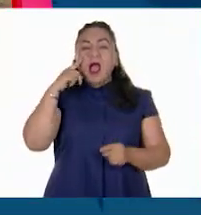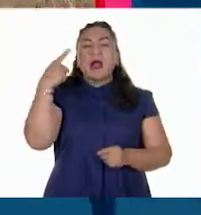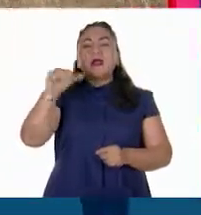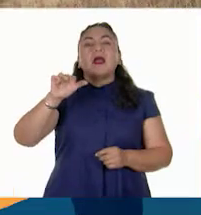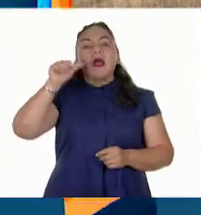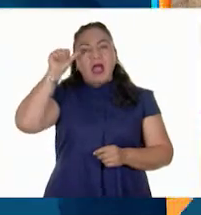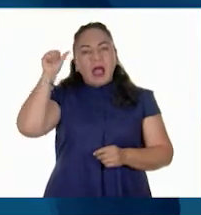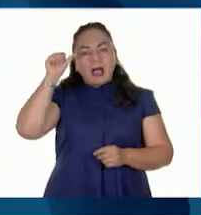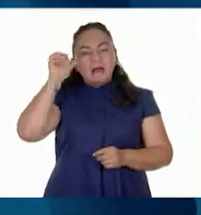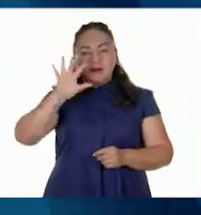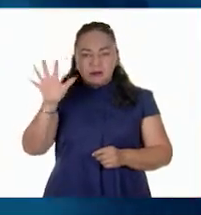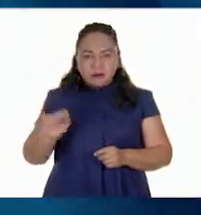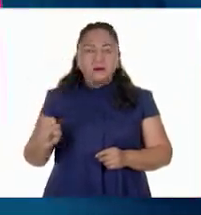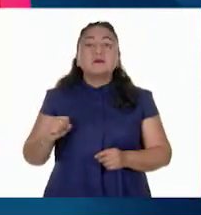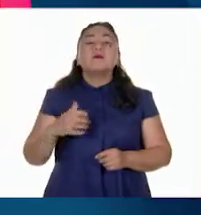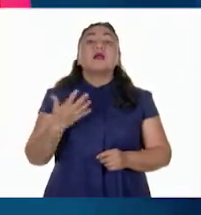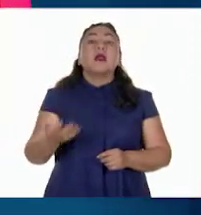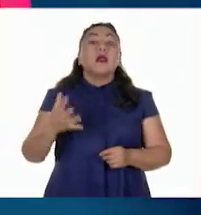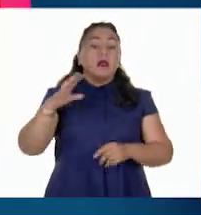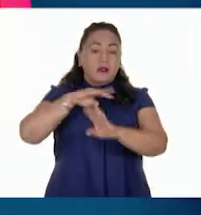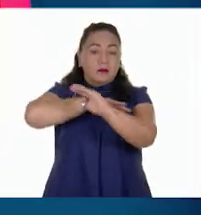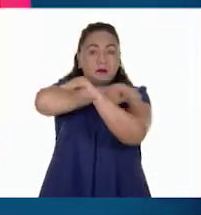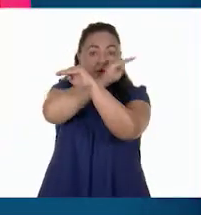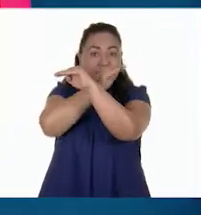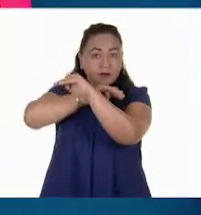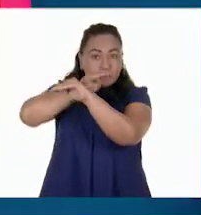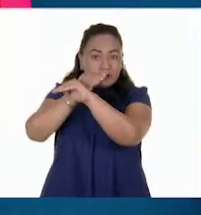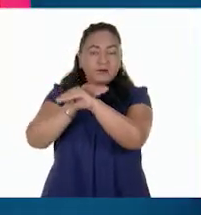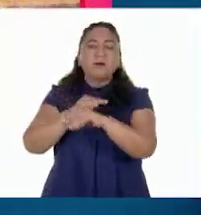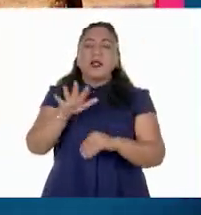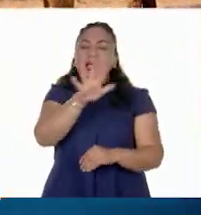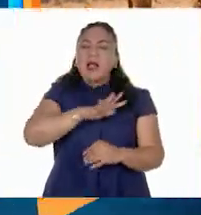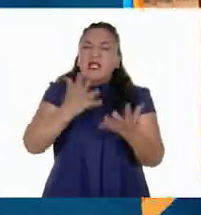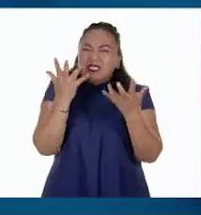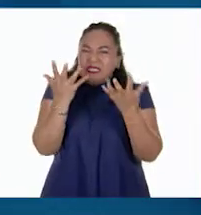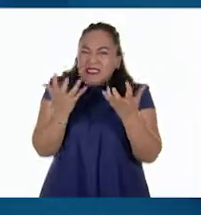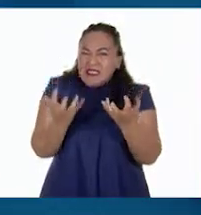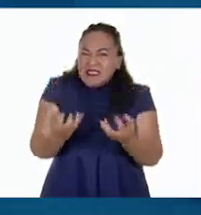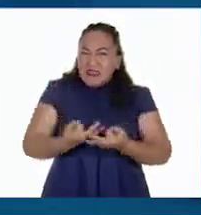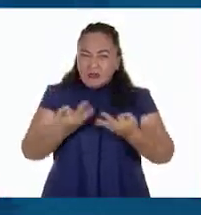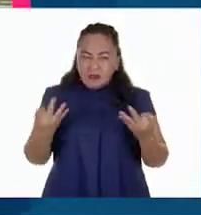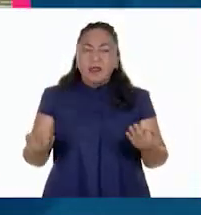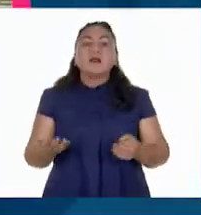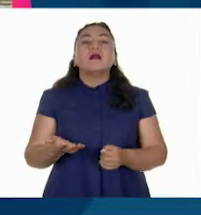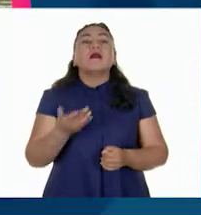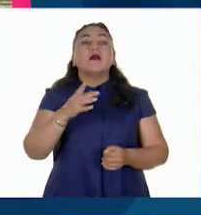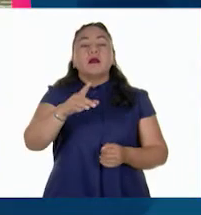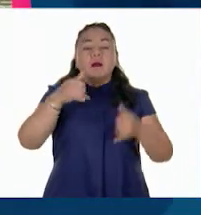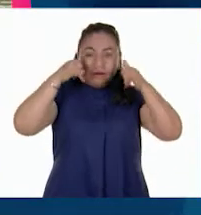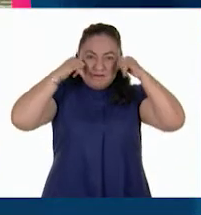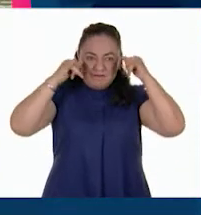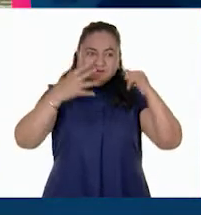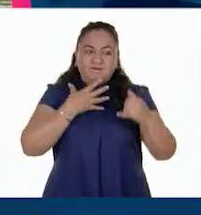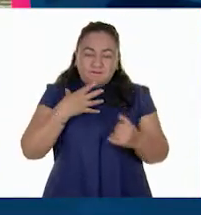Central, los camellos en las tierras áridas, los búfalos en las regiones tropicales húmedas